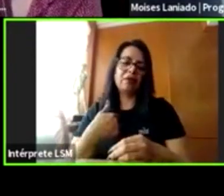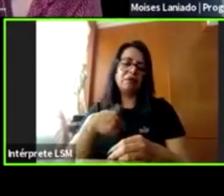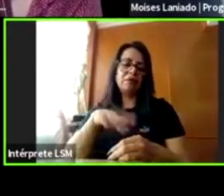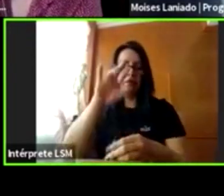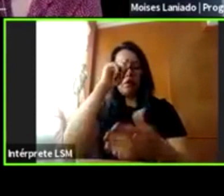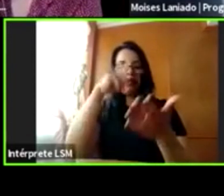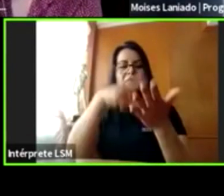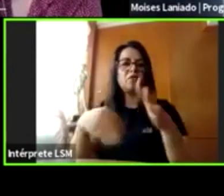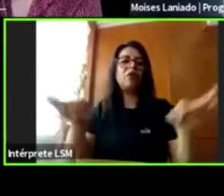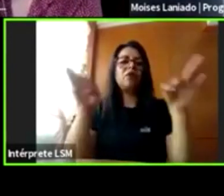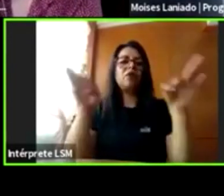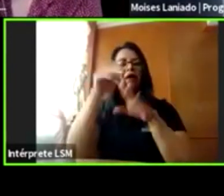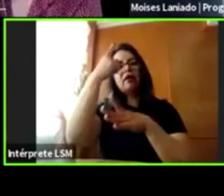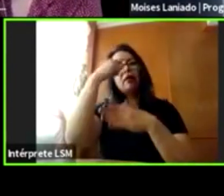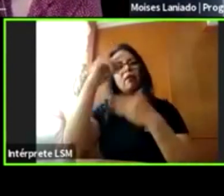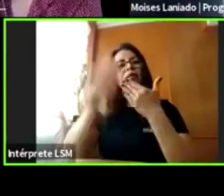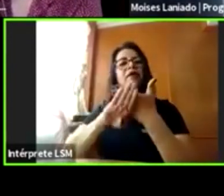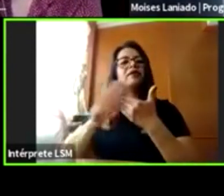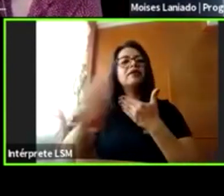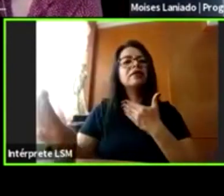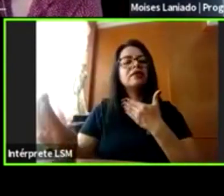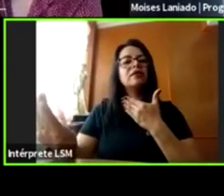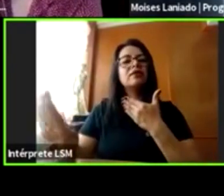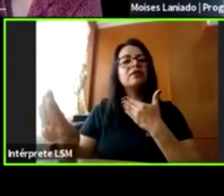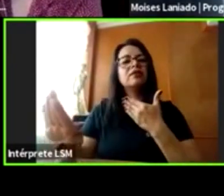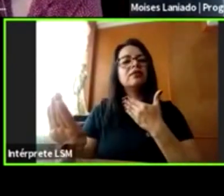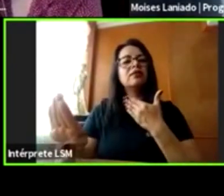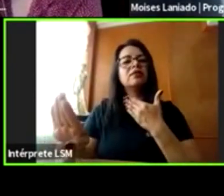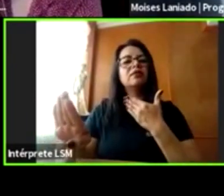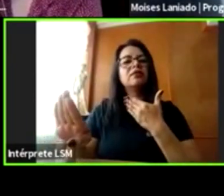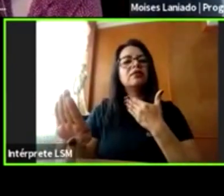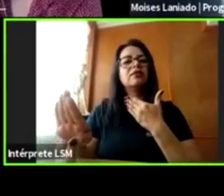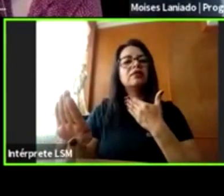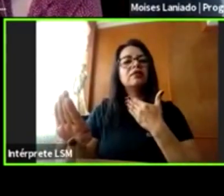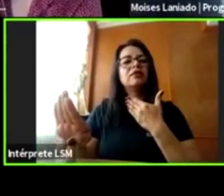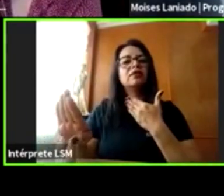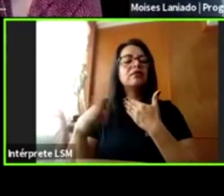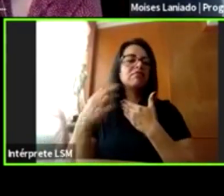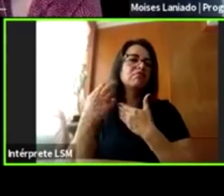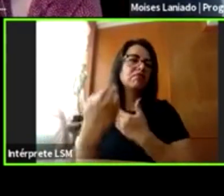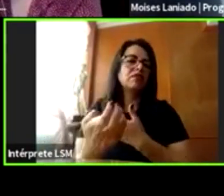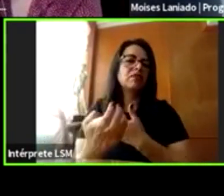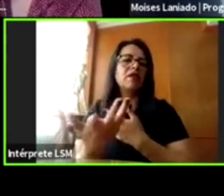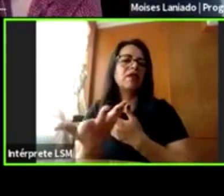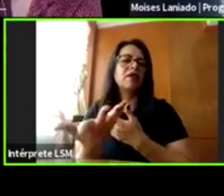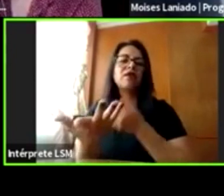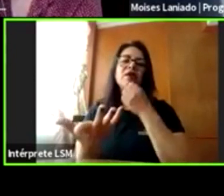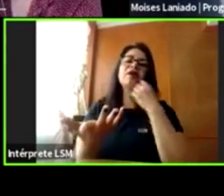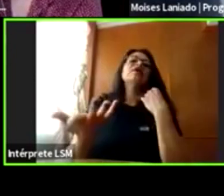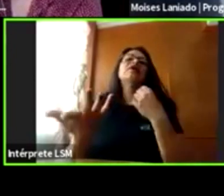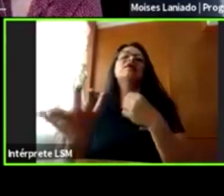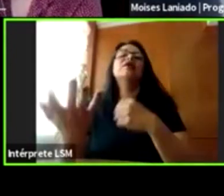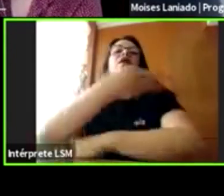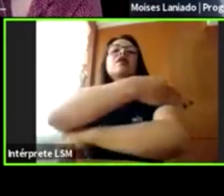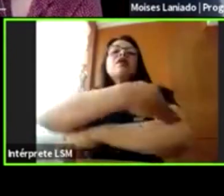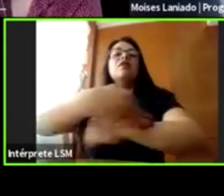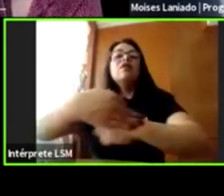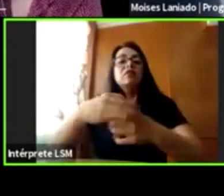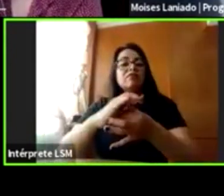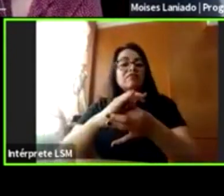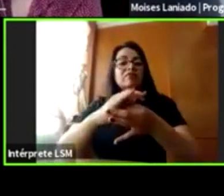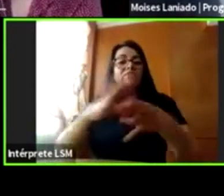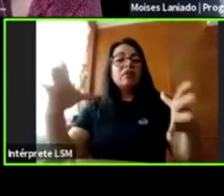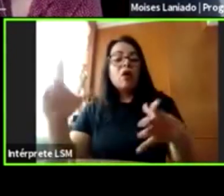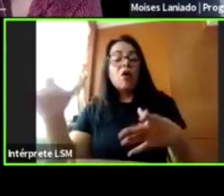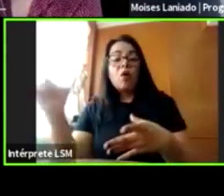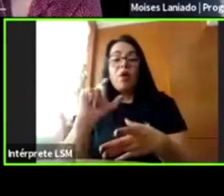poder prevenirlo es que la ruptura familiar, una vez que la violencia sexual se da en la